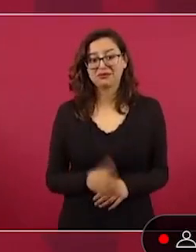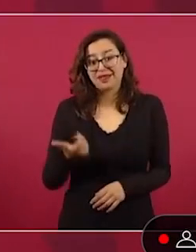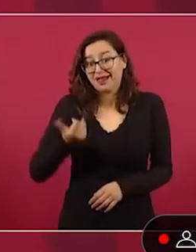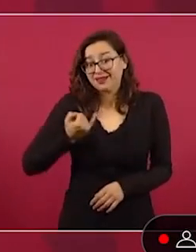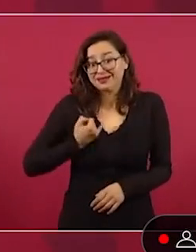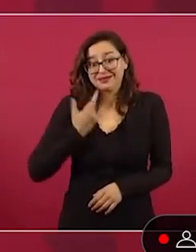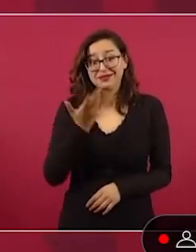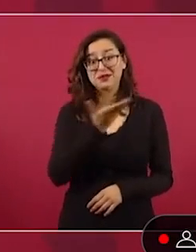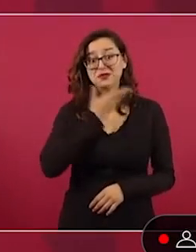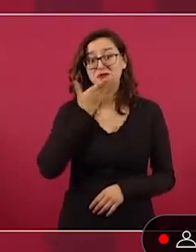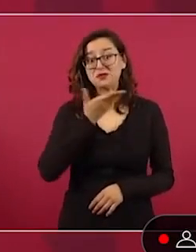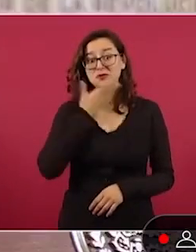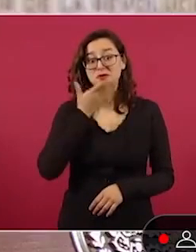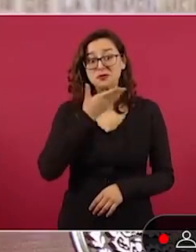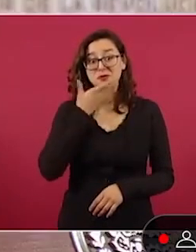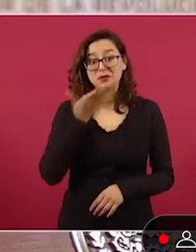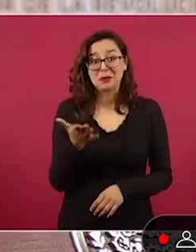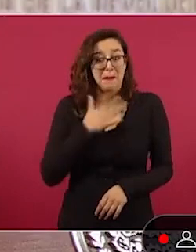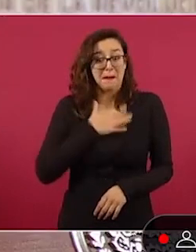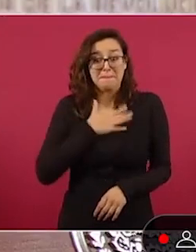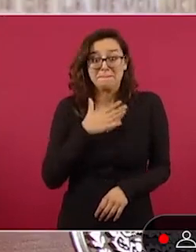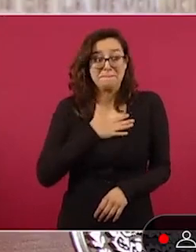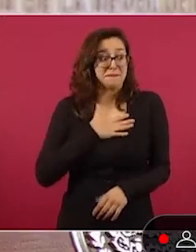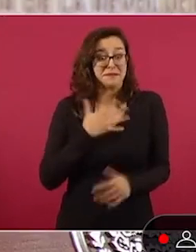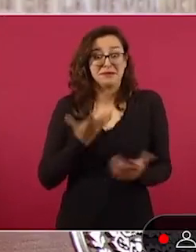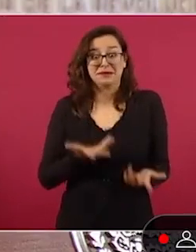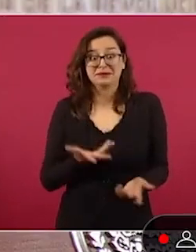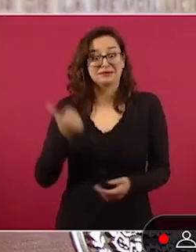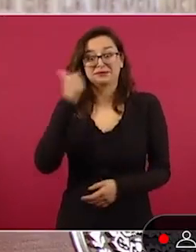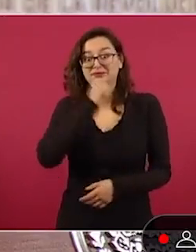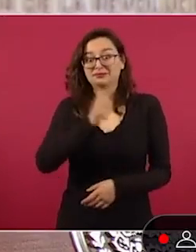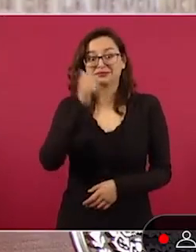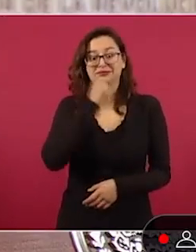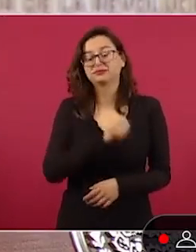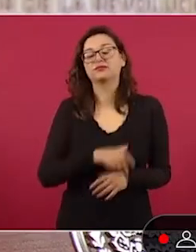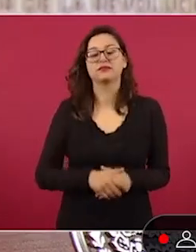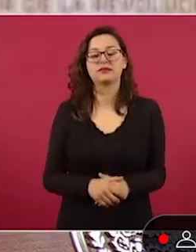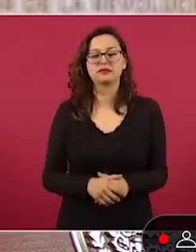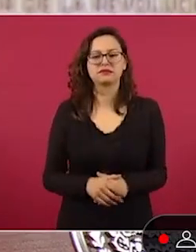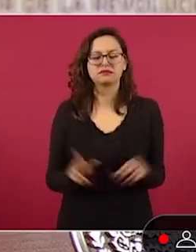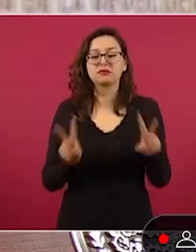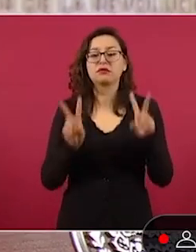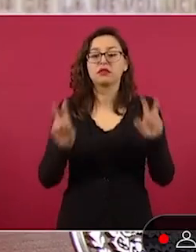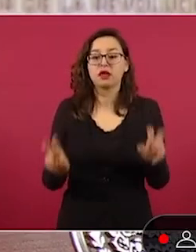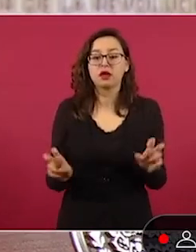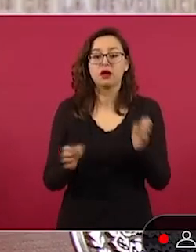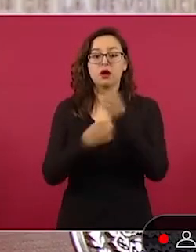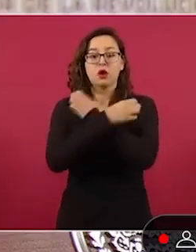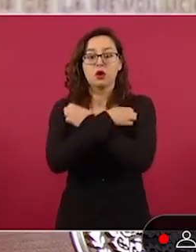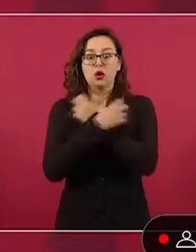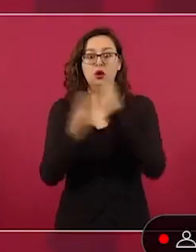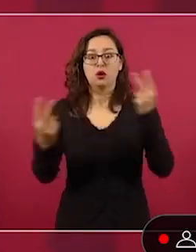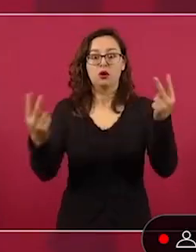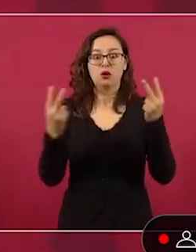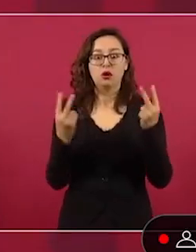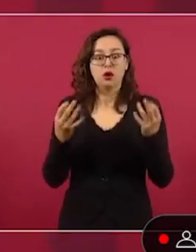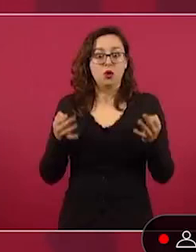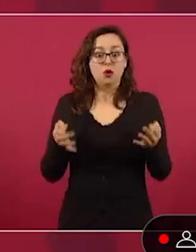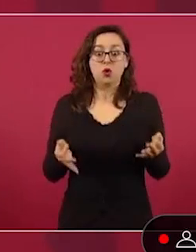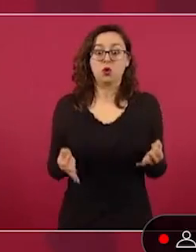Esto no es un asunto de urbanidad y de buenos modales, aquí va uno